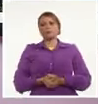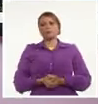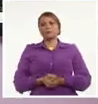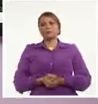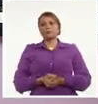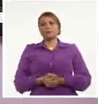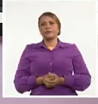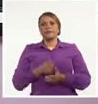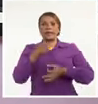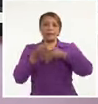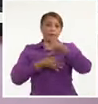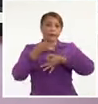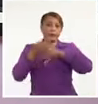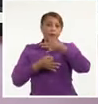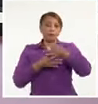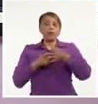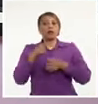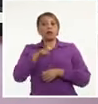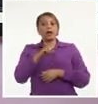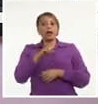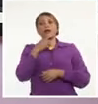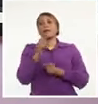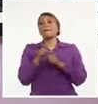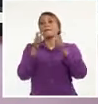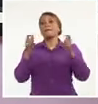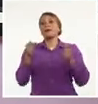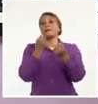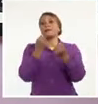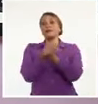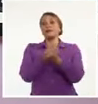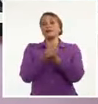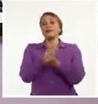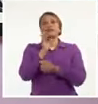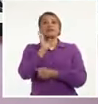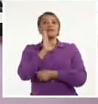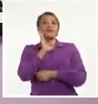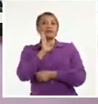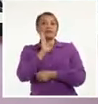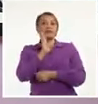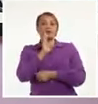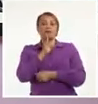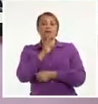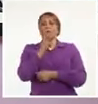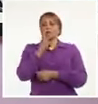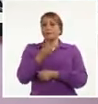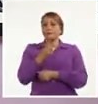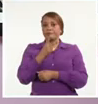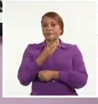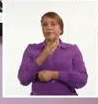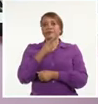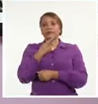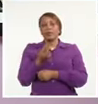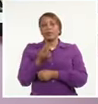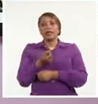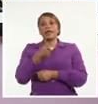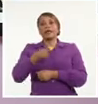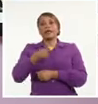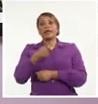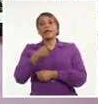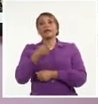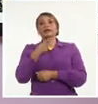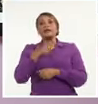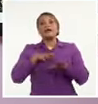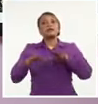incremento en la morbilidad hay mayor riesgo de contraer una infección asociada a la asistencia sanitaria. Entre las acciones adoptadas,